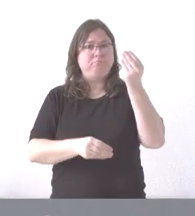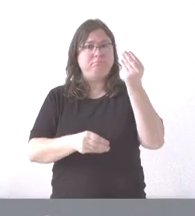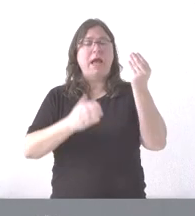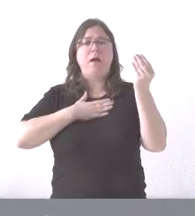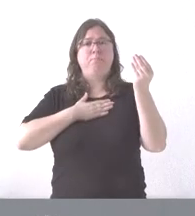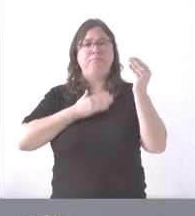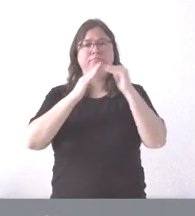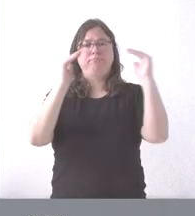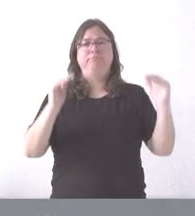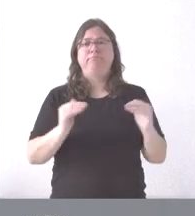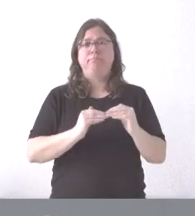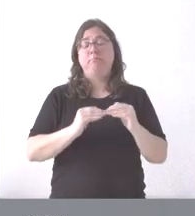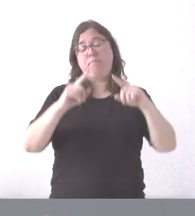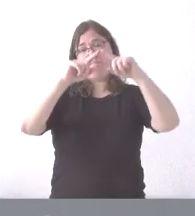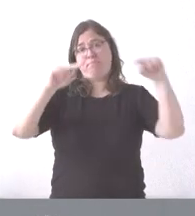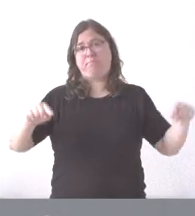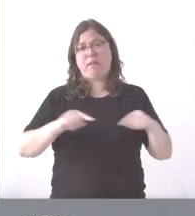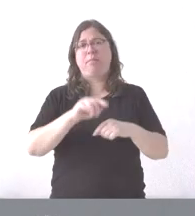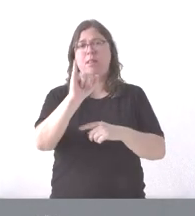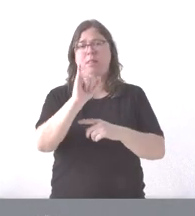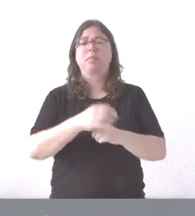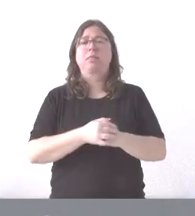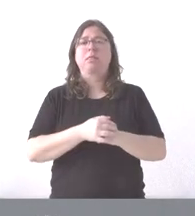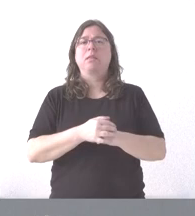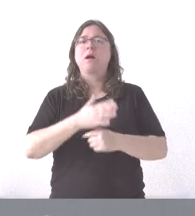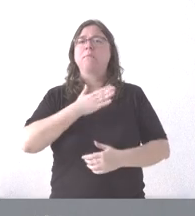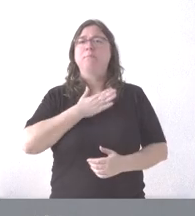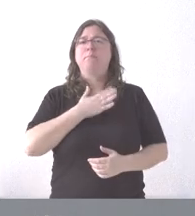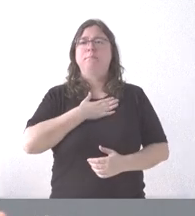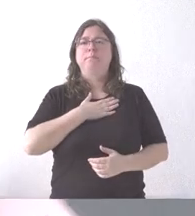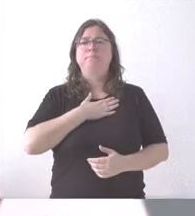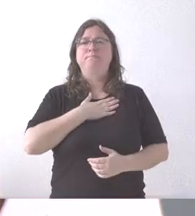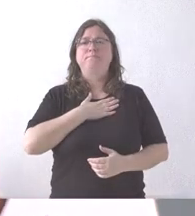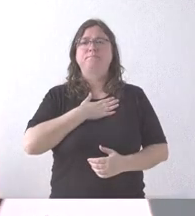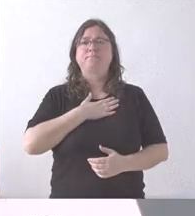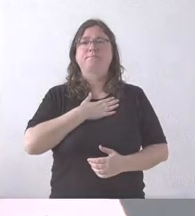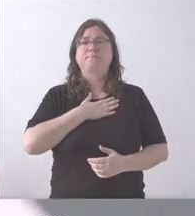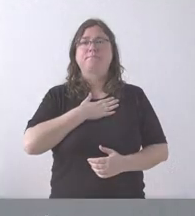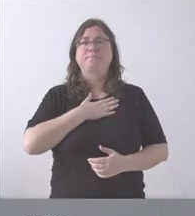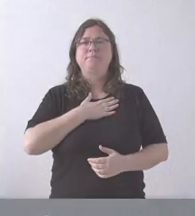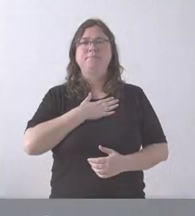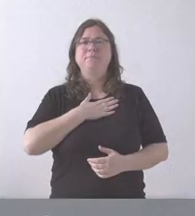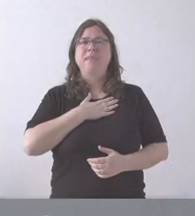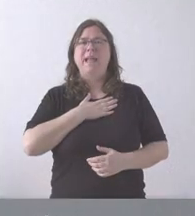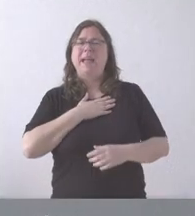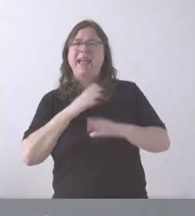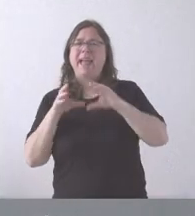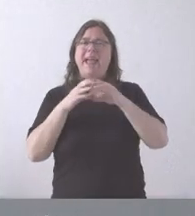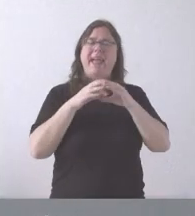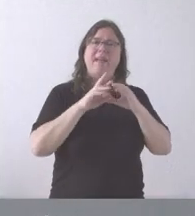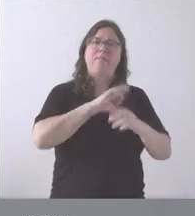titularidad de este espacio. Que pertenece a la hermandad de la Ribera, me parece que se